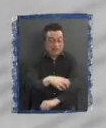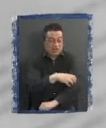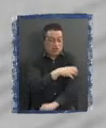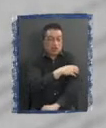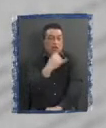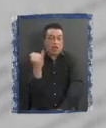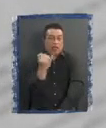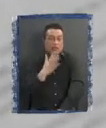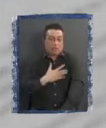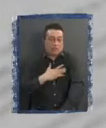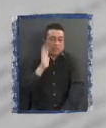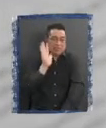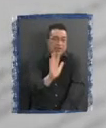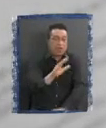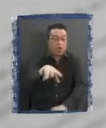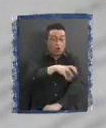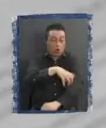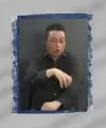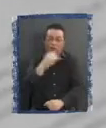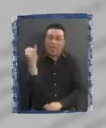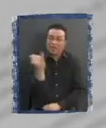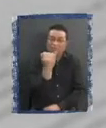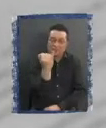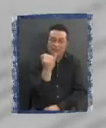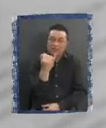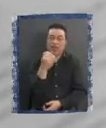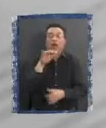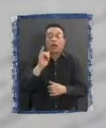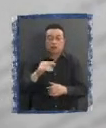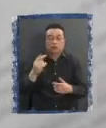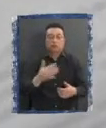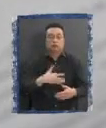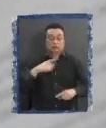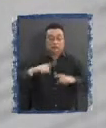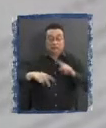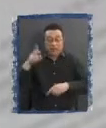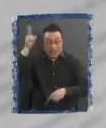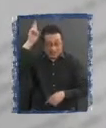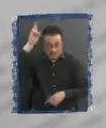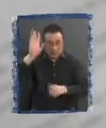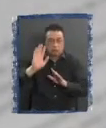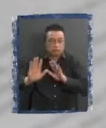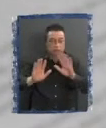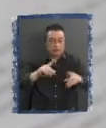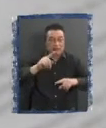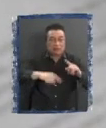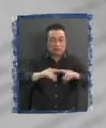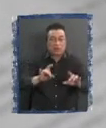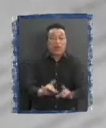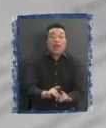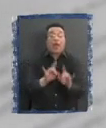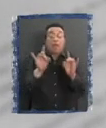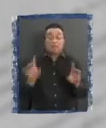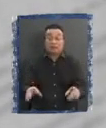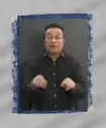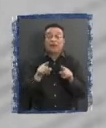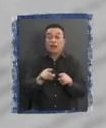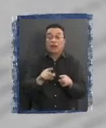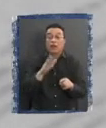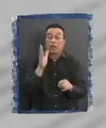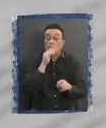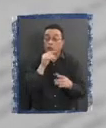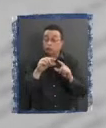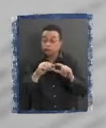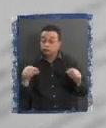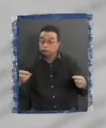Comunas autónomas Y autonomías Territoriales indígenas Y territorios especiales Que ahí no están En gráfica Pero básicamente